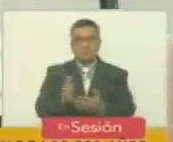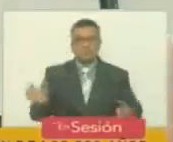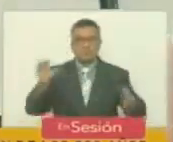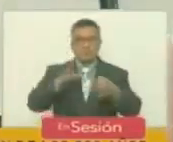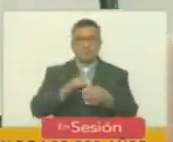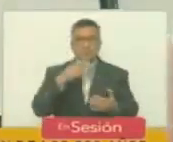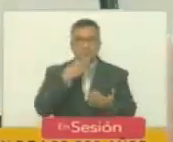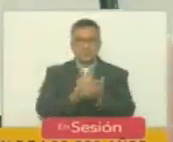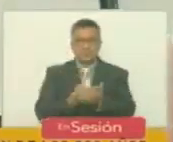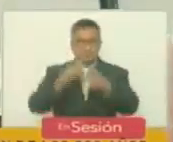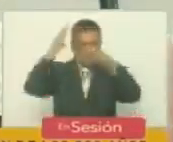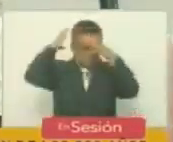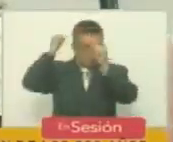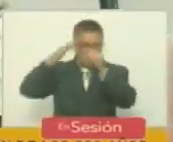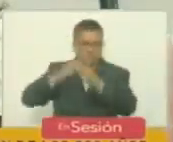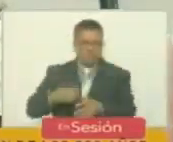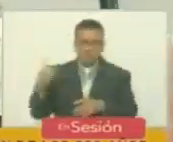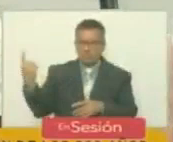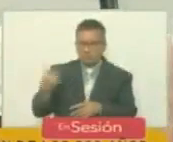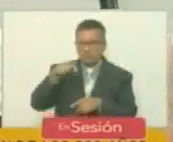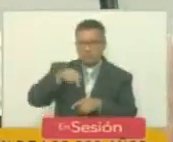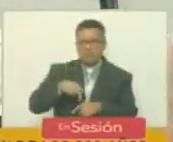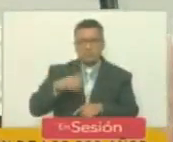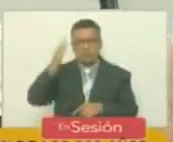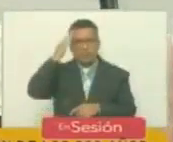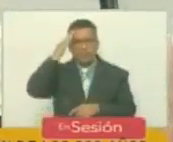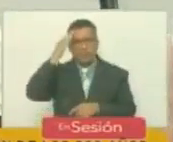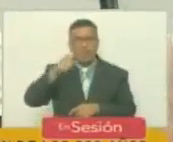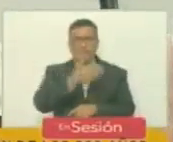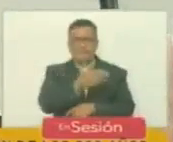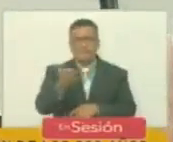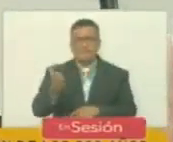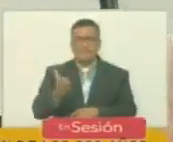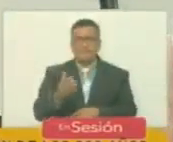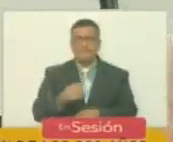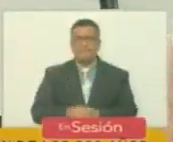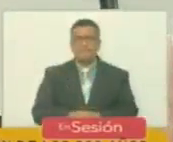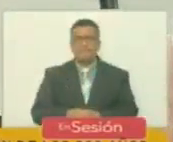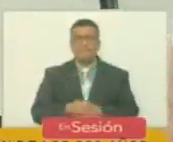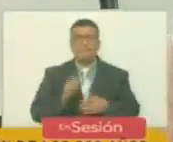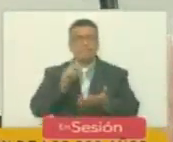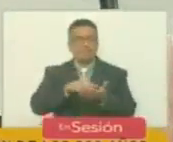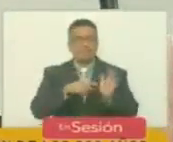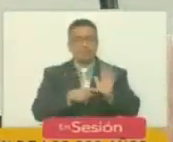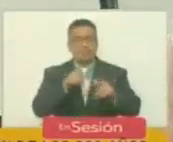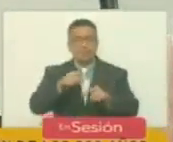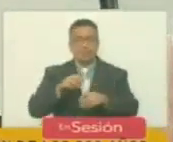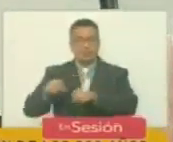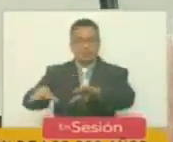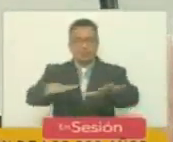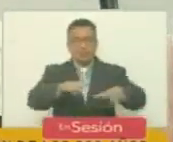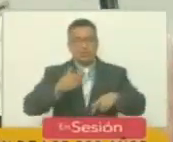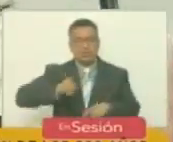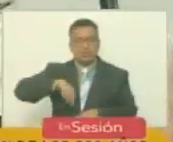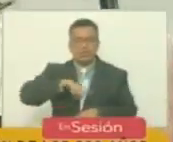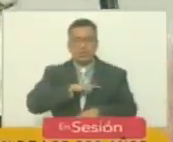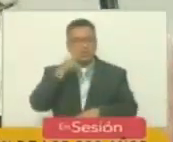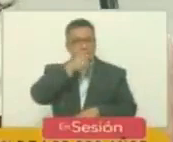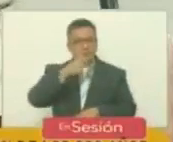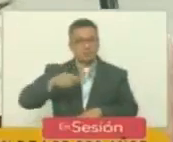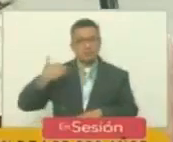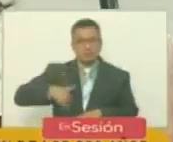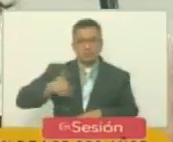gracias embajador por estar presente sabemos que en usted está presente en esta tierra nuestra el pueblo